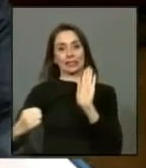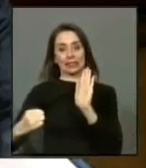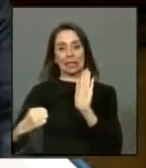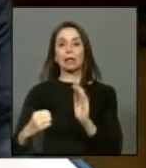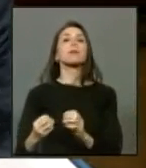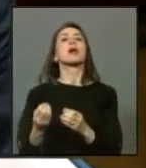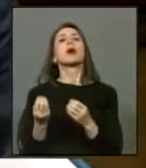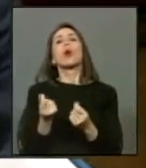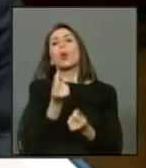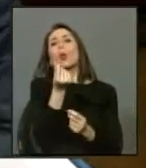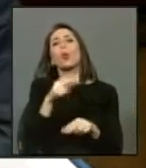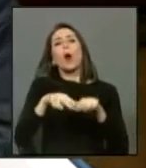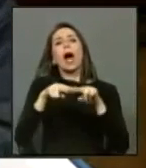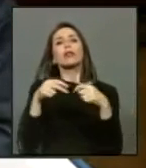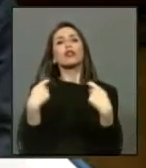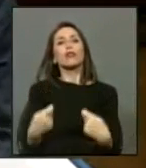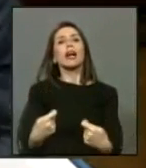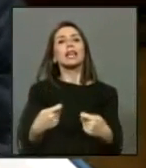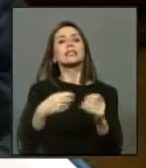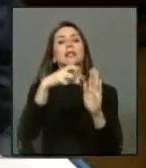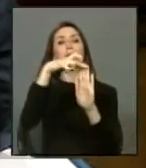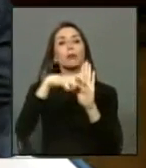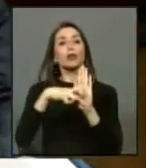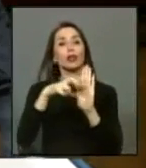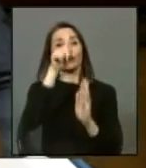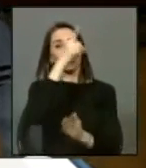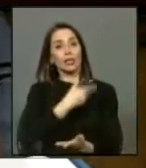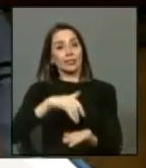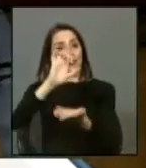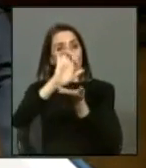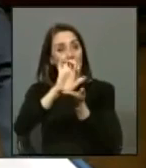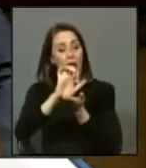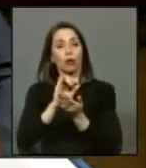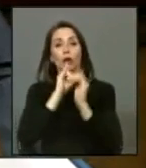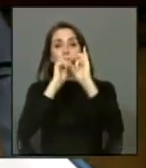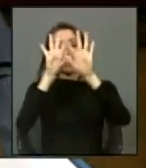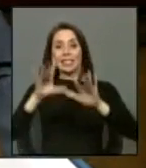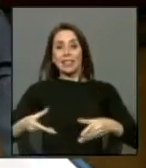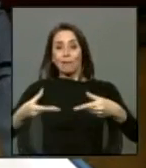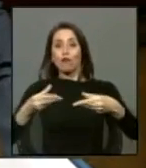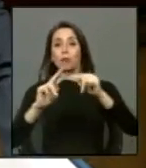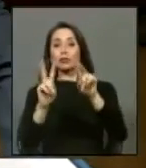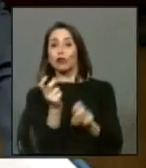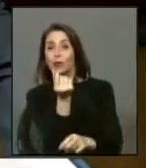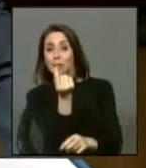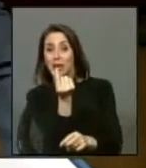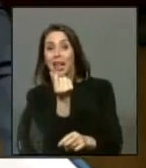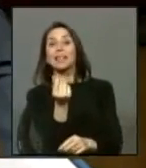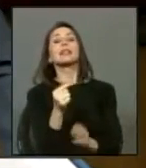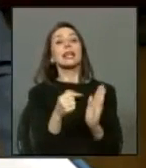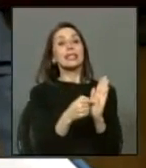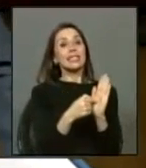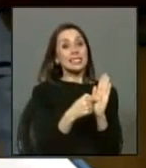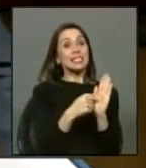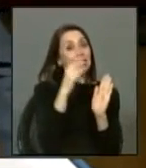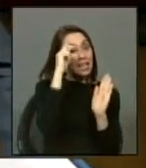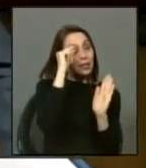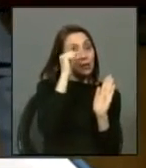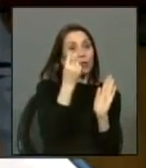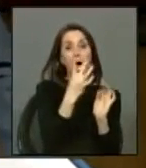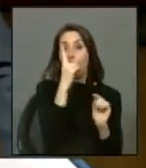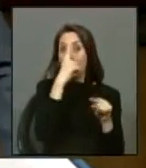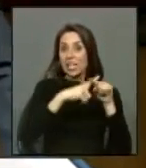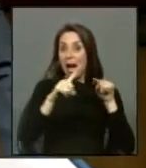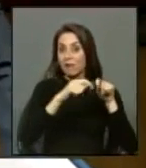términos de costo fiscal de este proyecto el informe financiero señala que la iniciativa beneficiará con el referido aporte